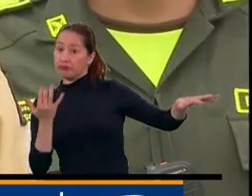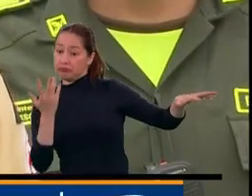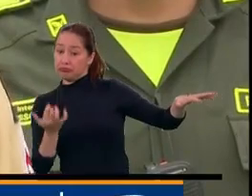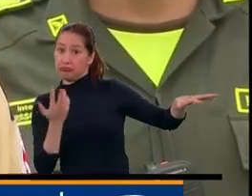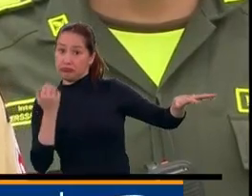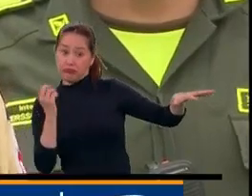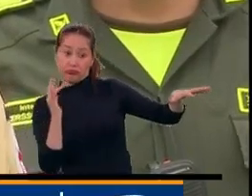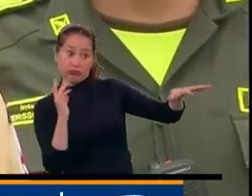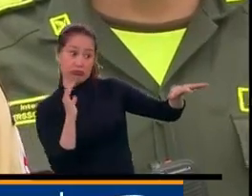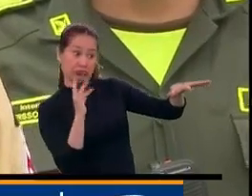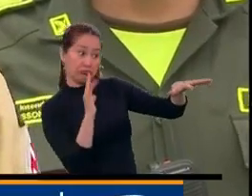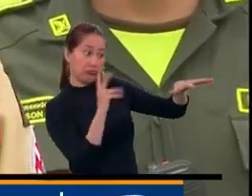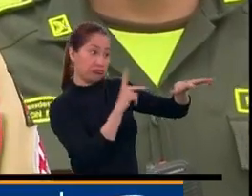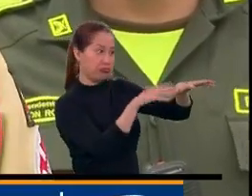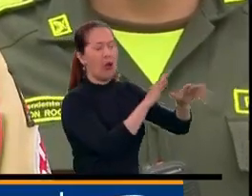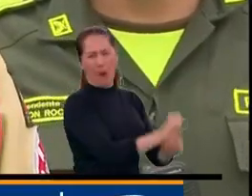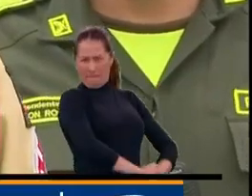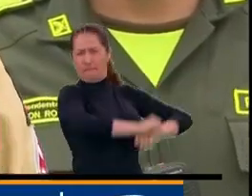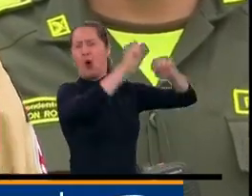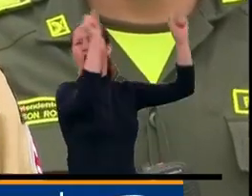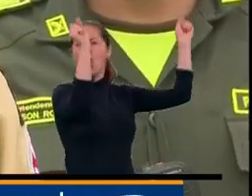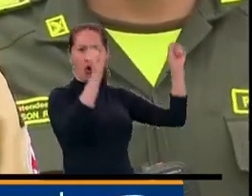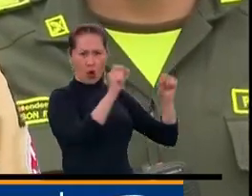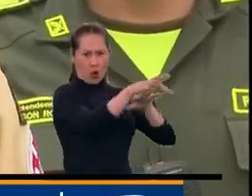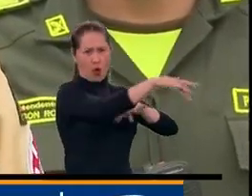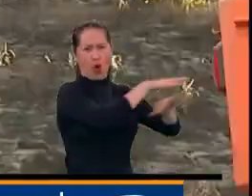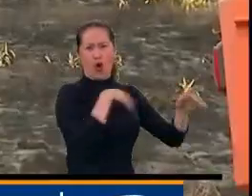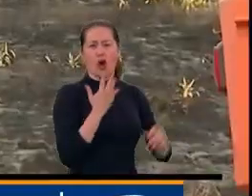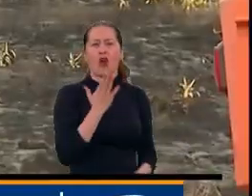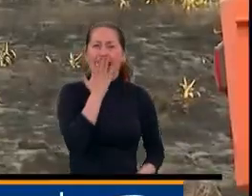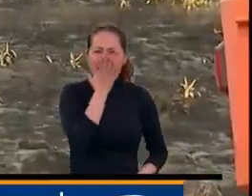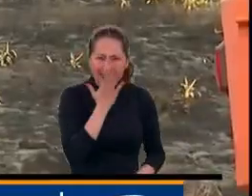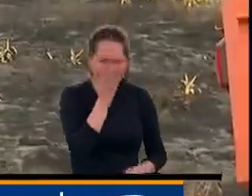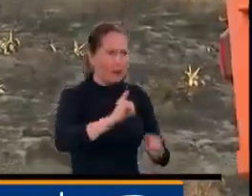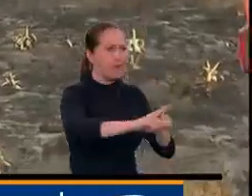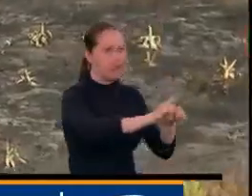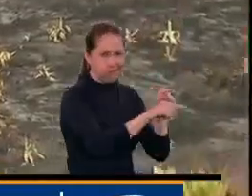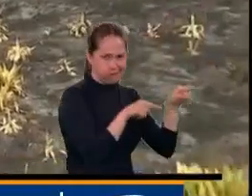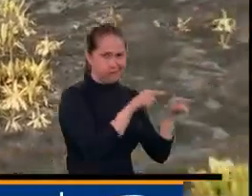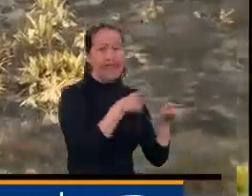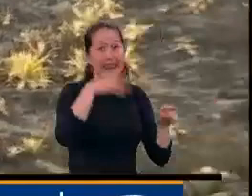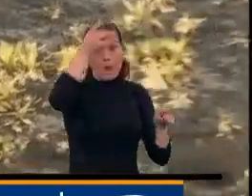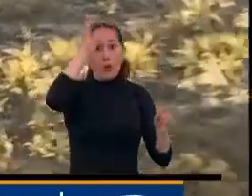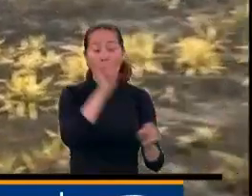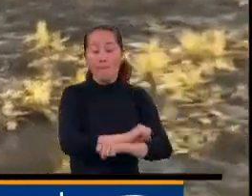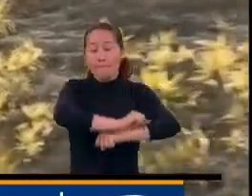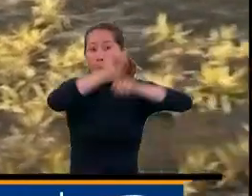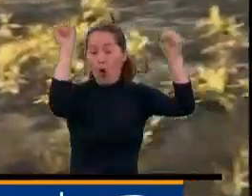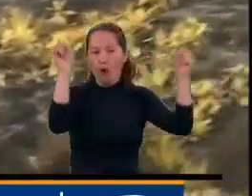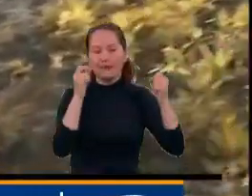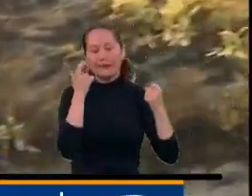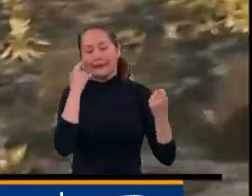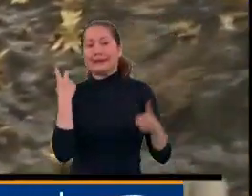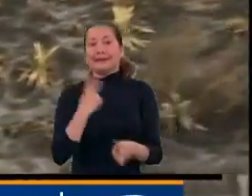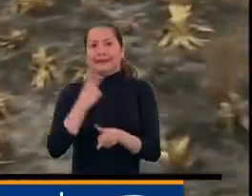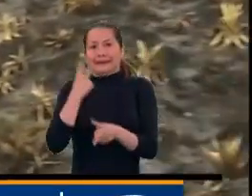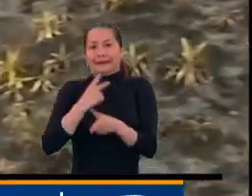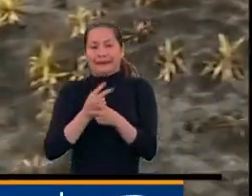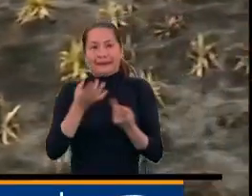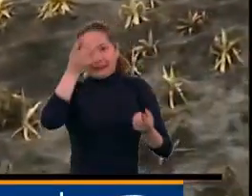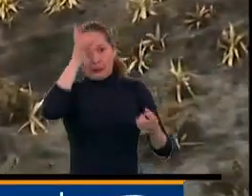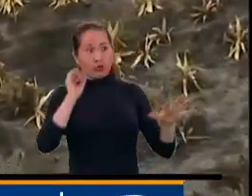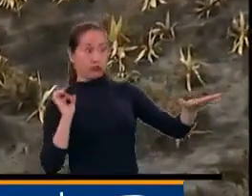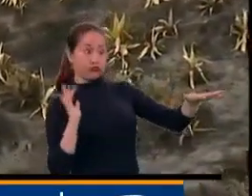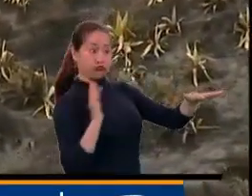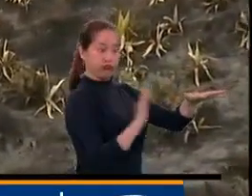tenemos emanación y aglomeración de gas metano, lo cual es altamente explosivo. Por el momento continúan las labores del control del incendio